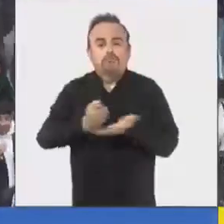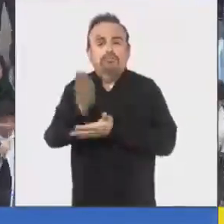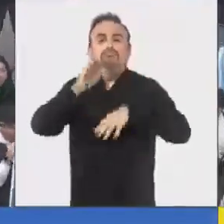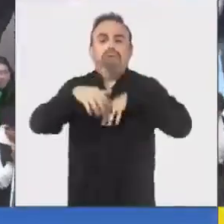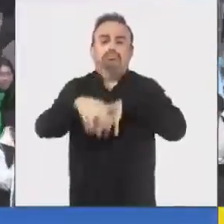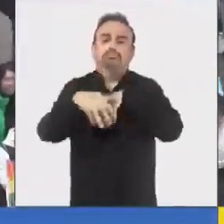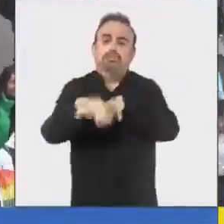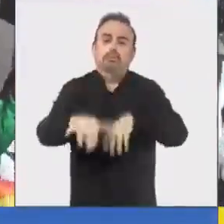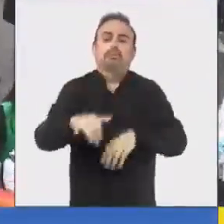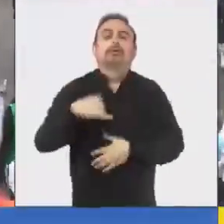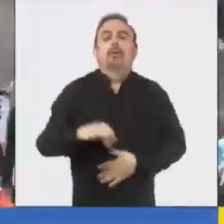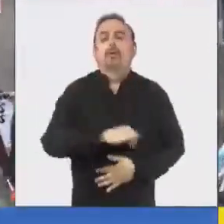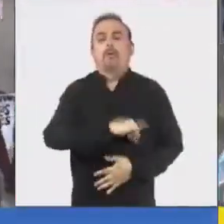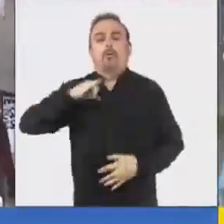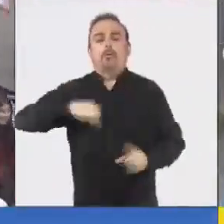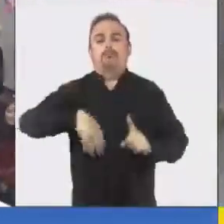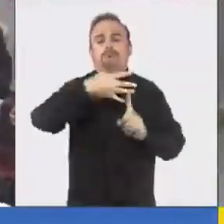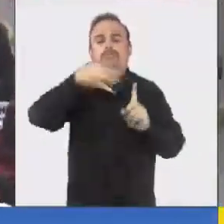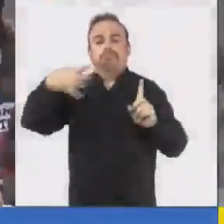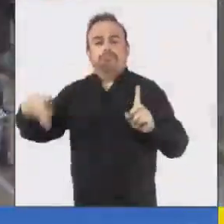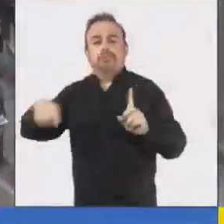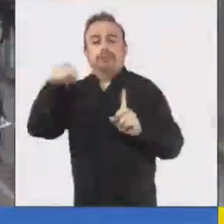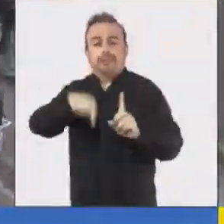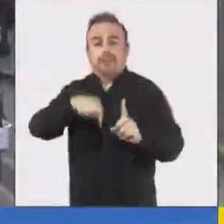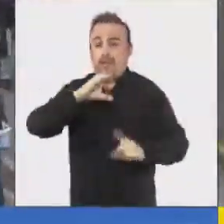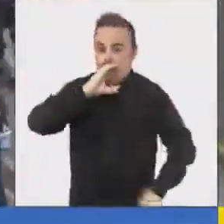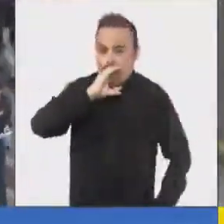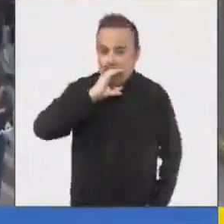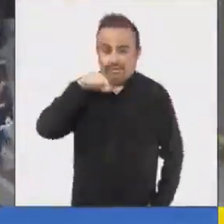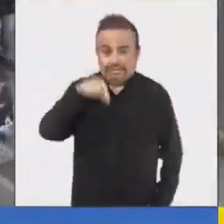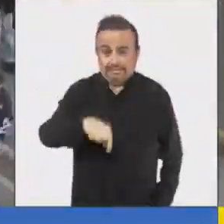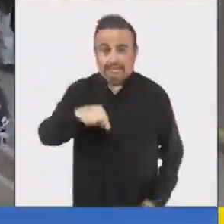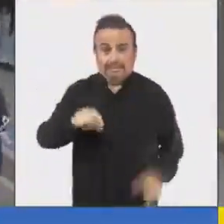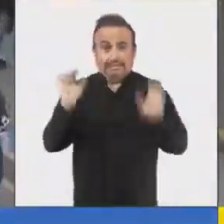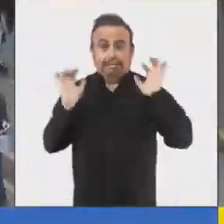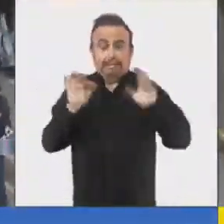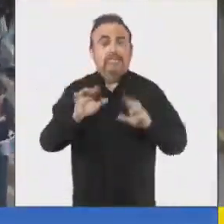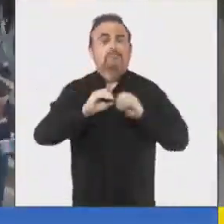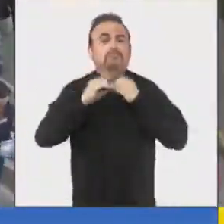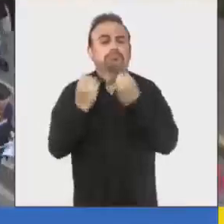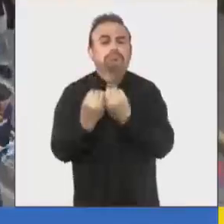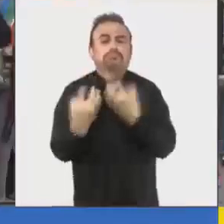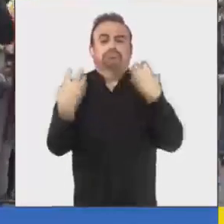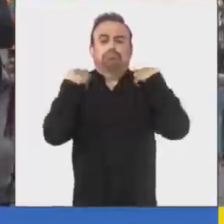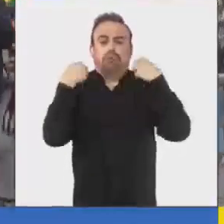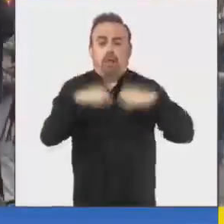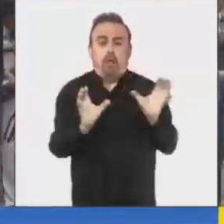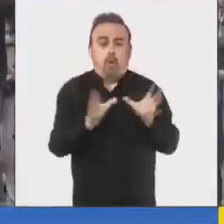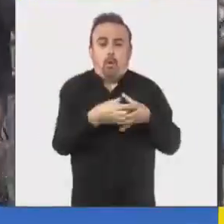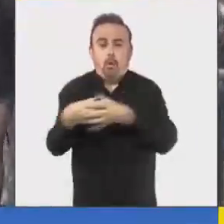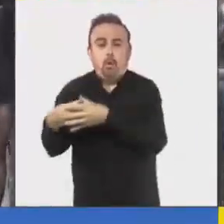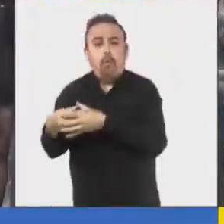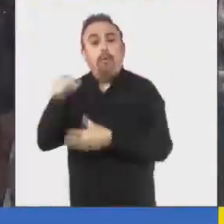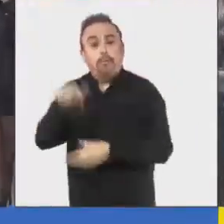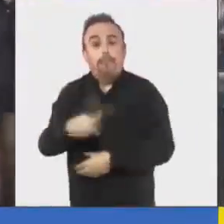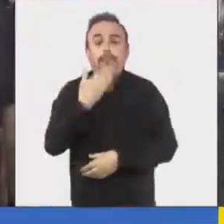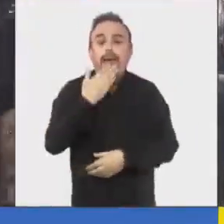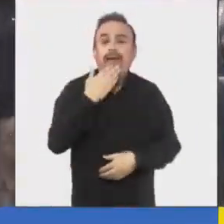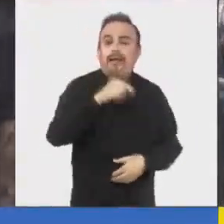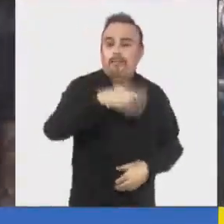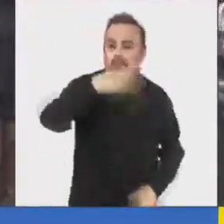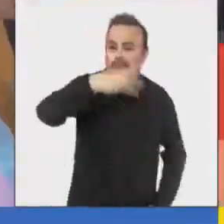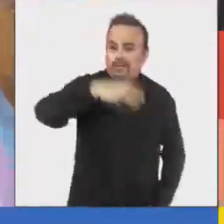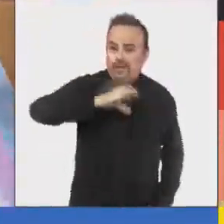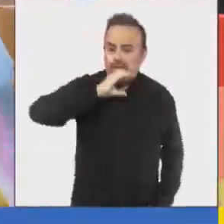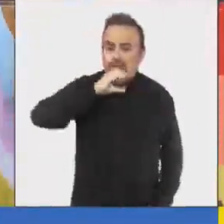LGTBIQA+, en Concepción. Evento que fue organizado por las agrupaciones y la Municipalidad de Concepción